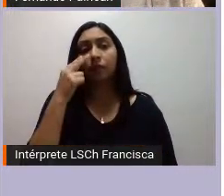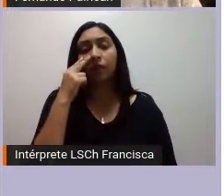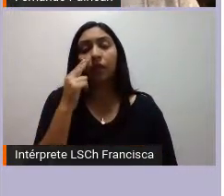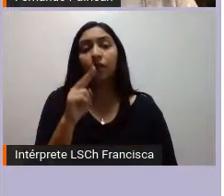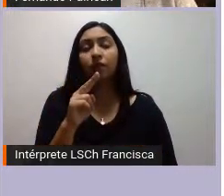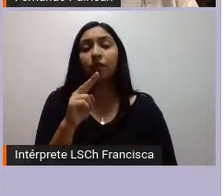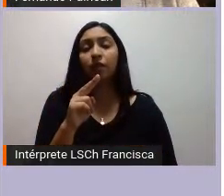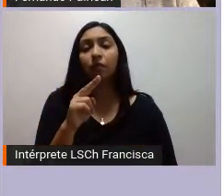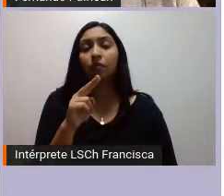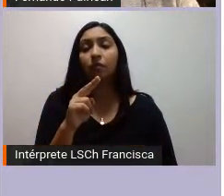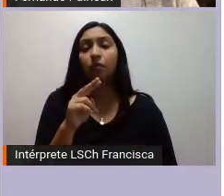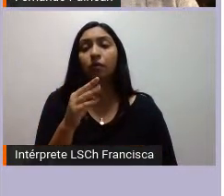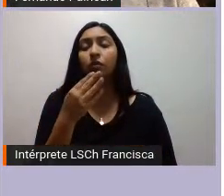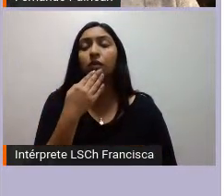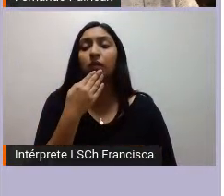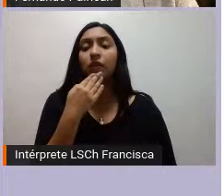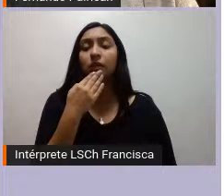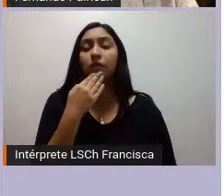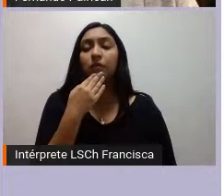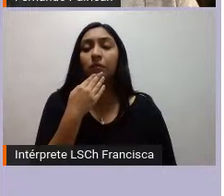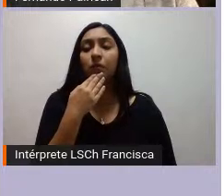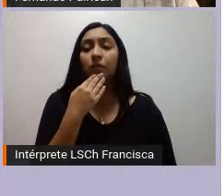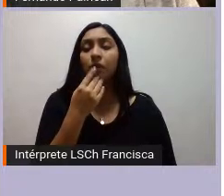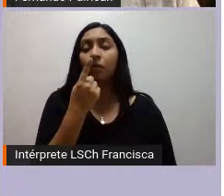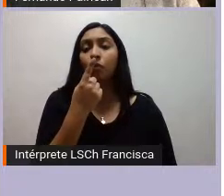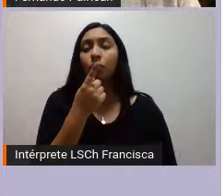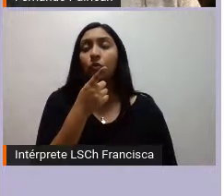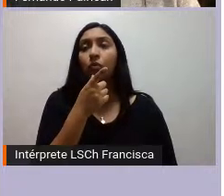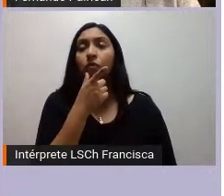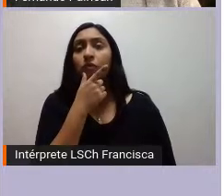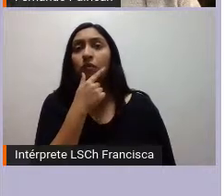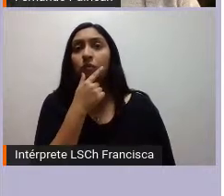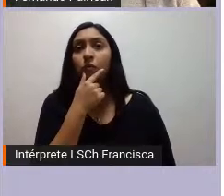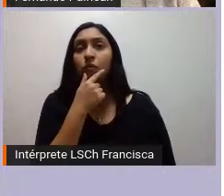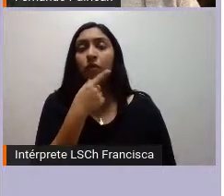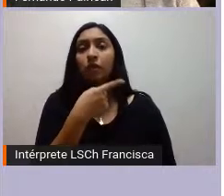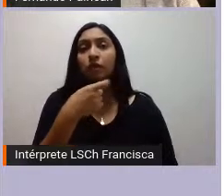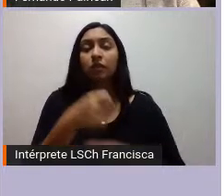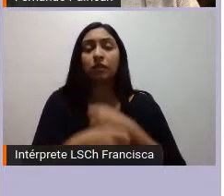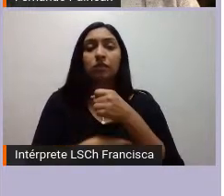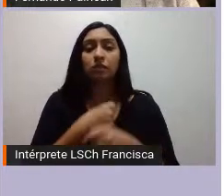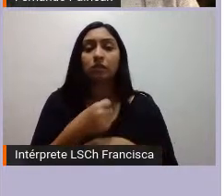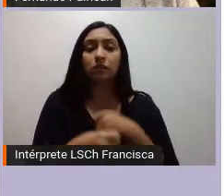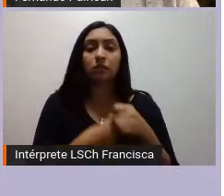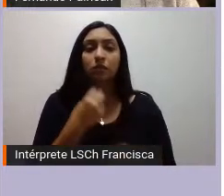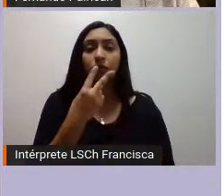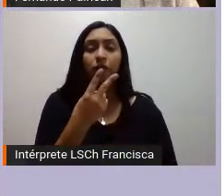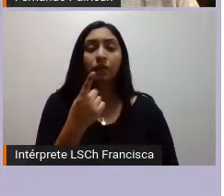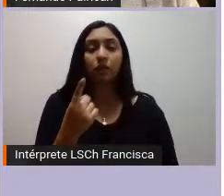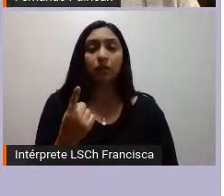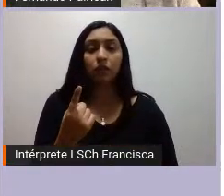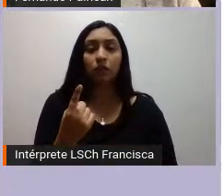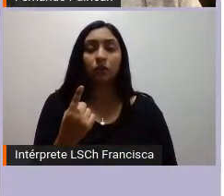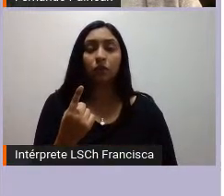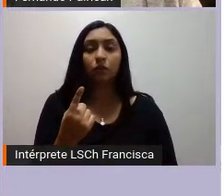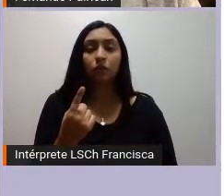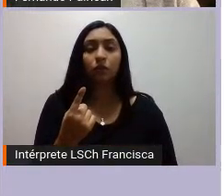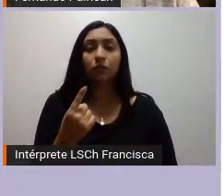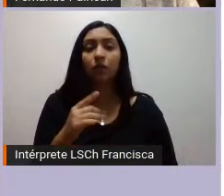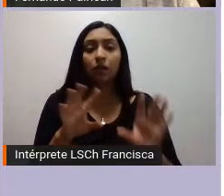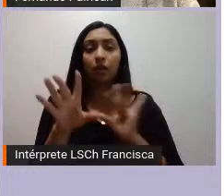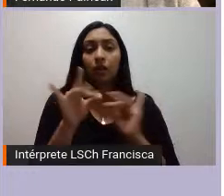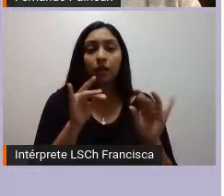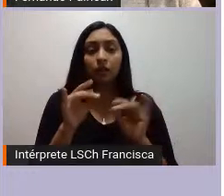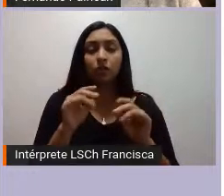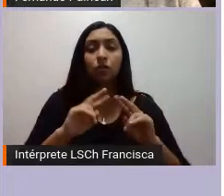diciendo es que también vemos que uno de los dilemas del siglo XXI es de alguna manera la elección o la construcción